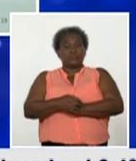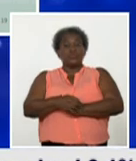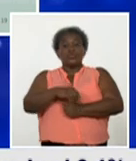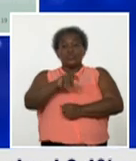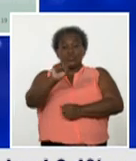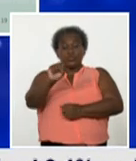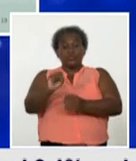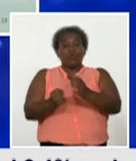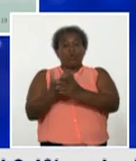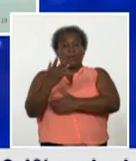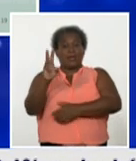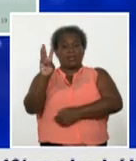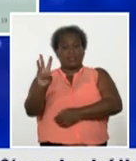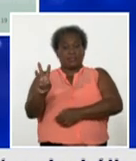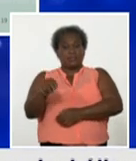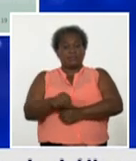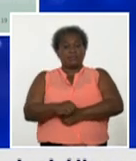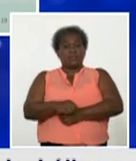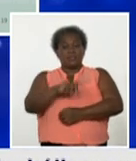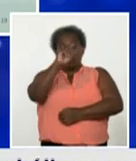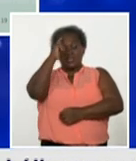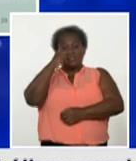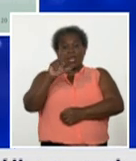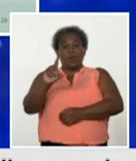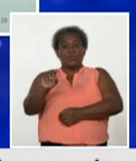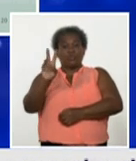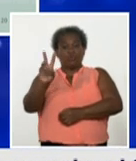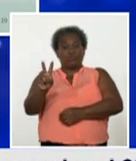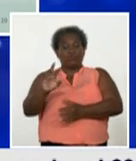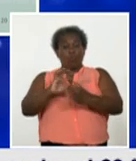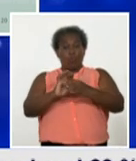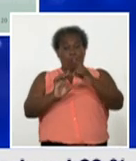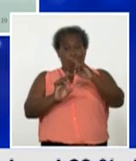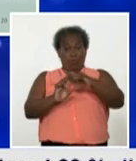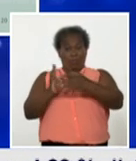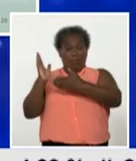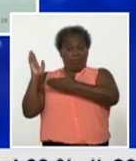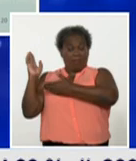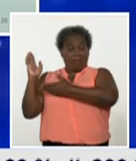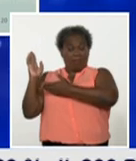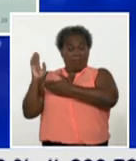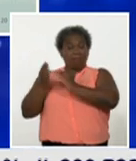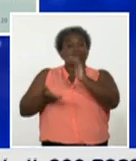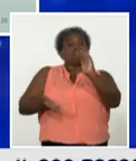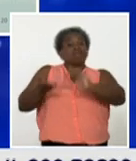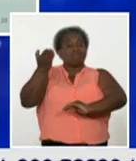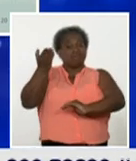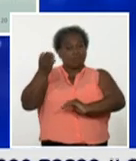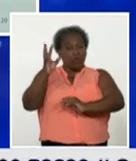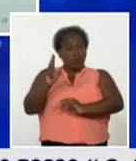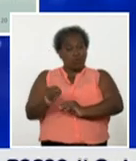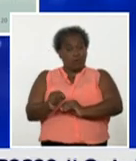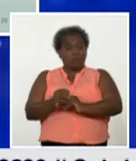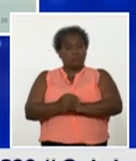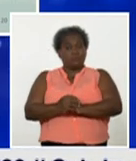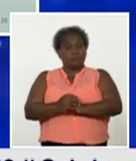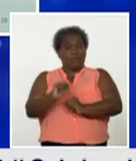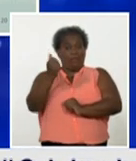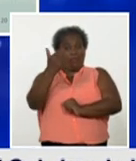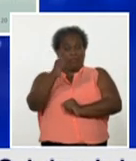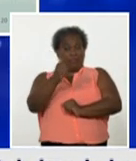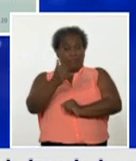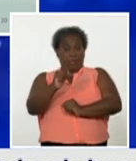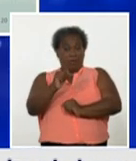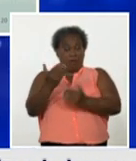y san luis 2 guantánamo incrementa el número de casos en 10 comparado con día